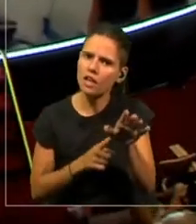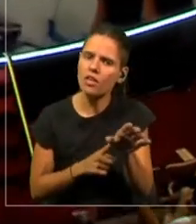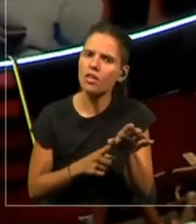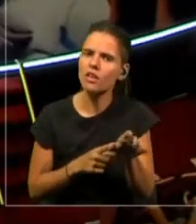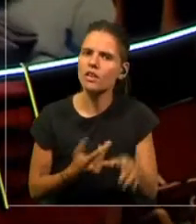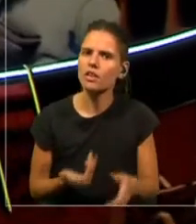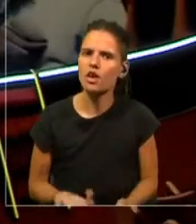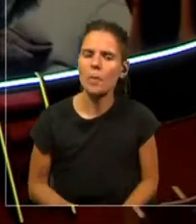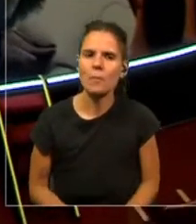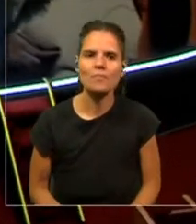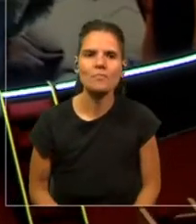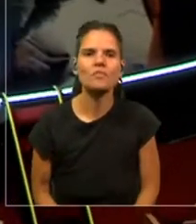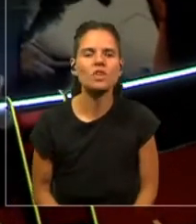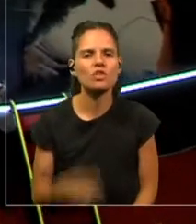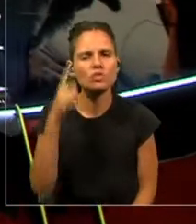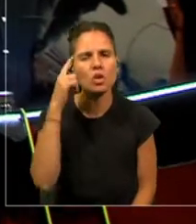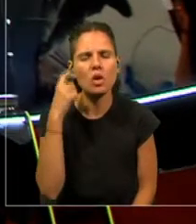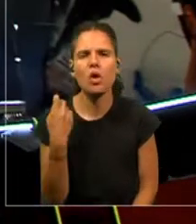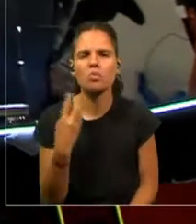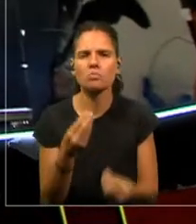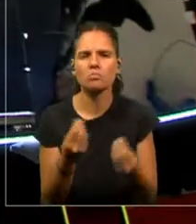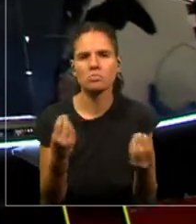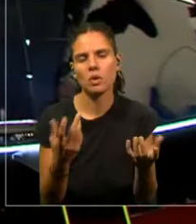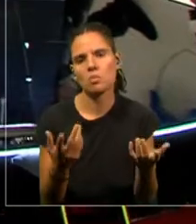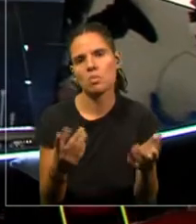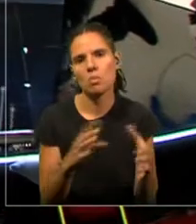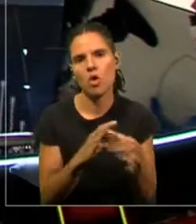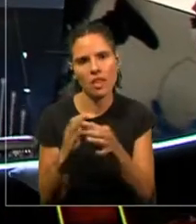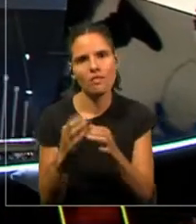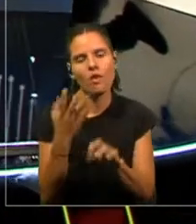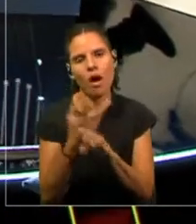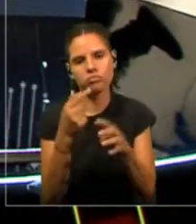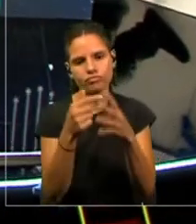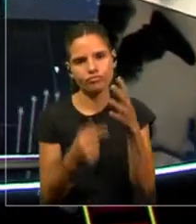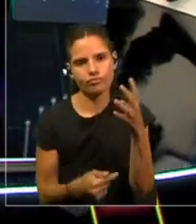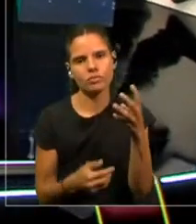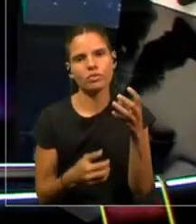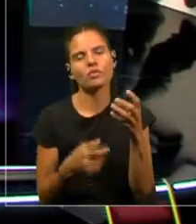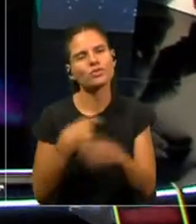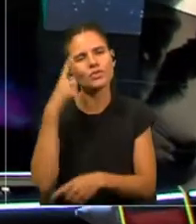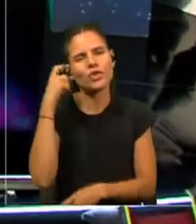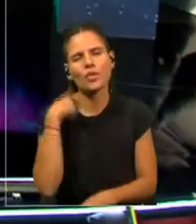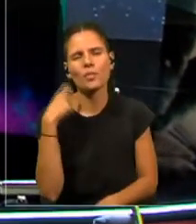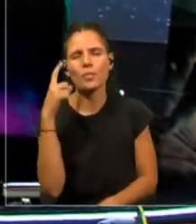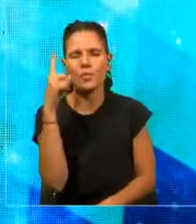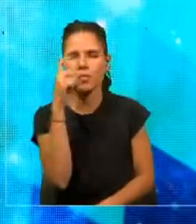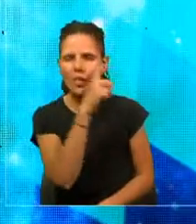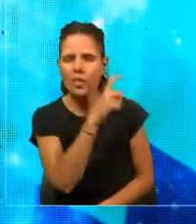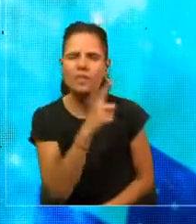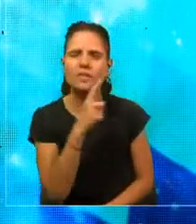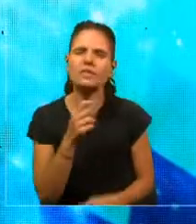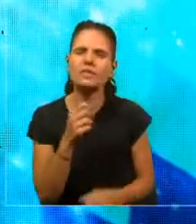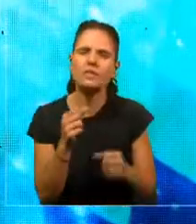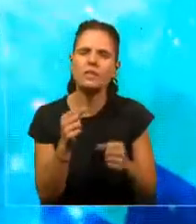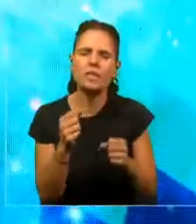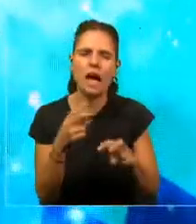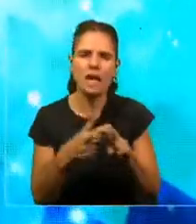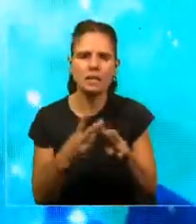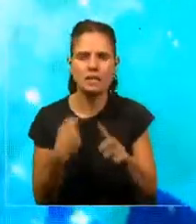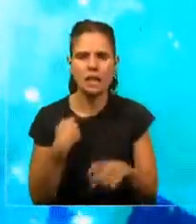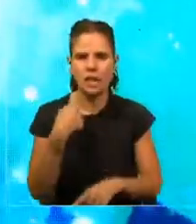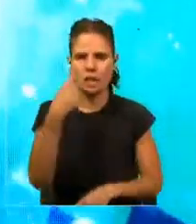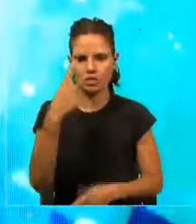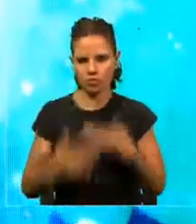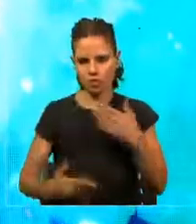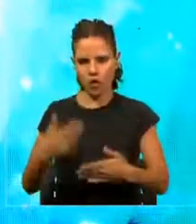Yo creo que por varias razones. Primero, es que es muy difícil hacer robots humanos